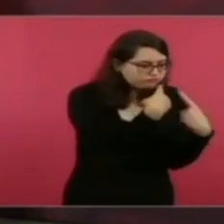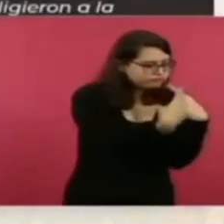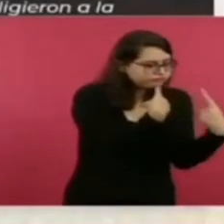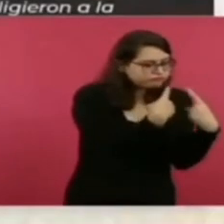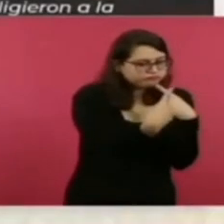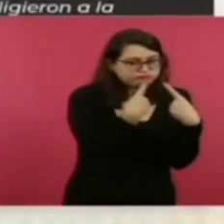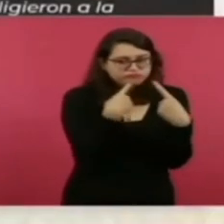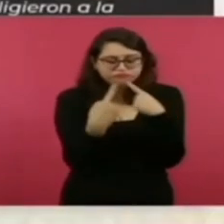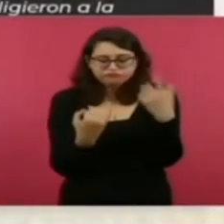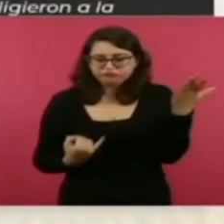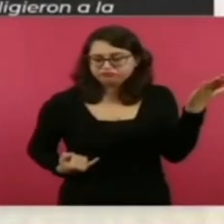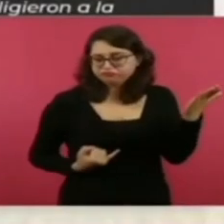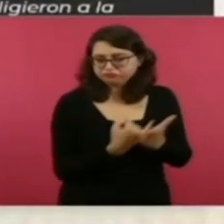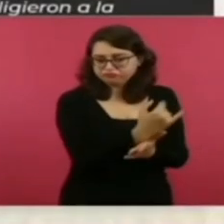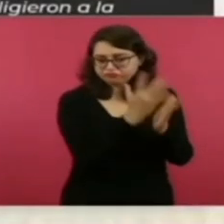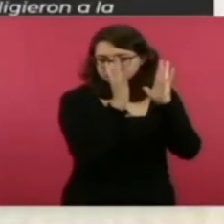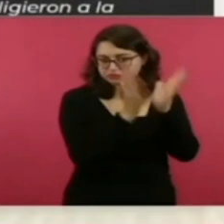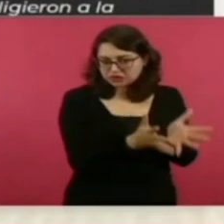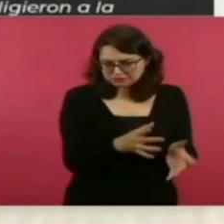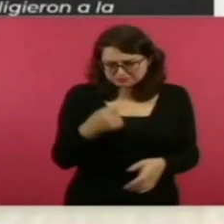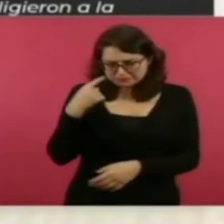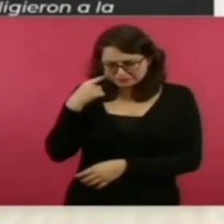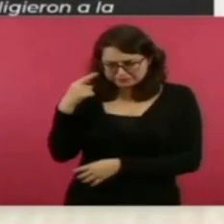a los de arriba consultaron